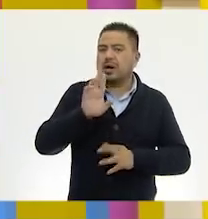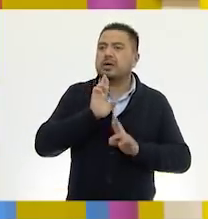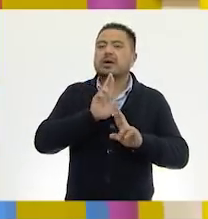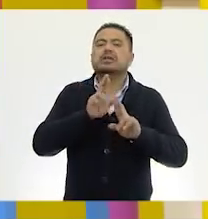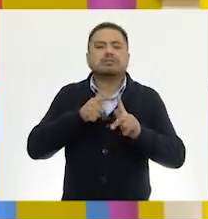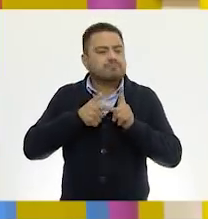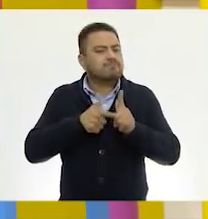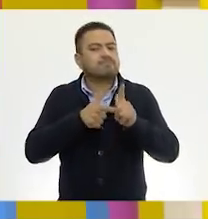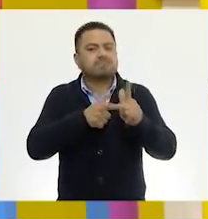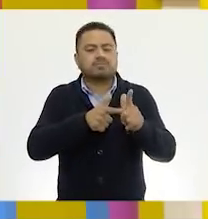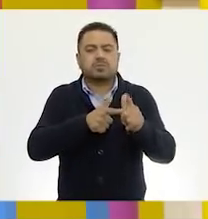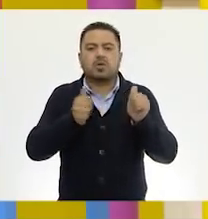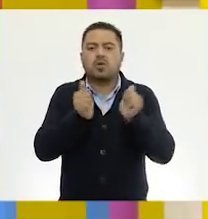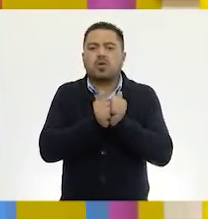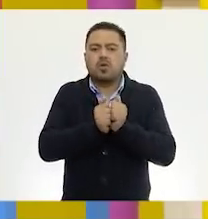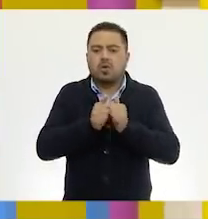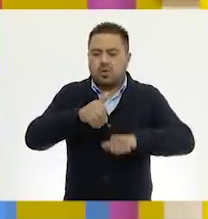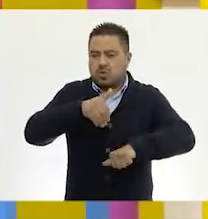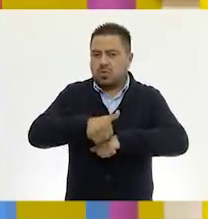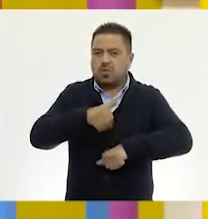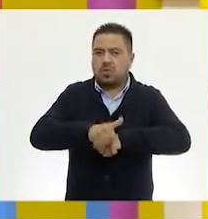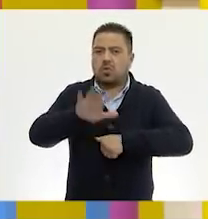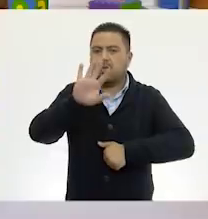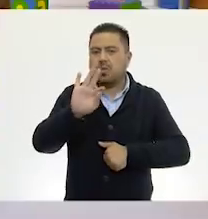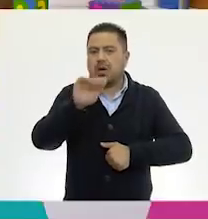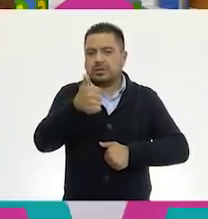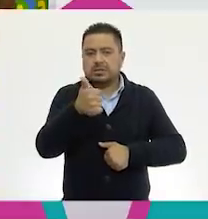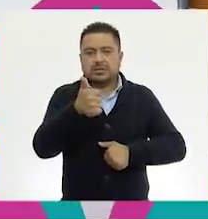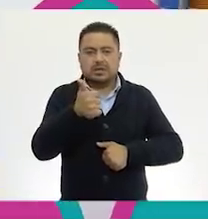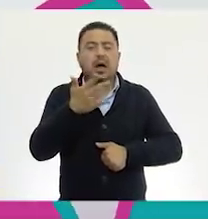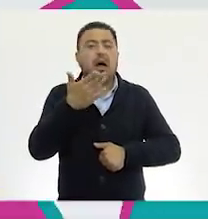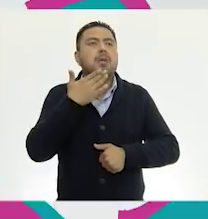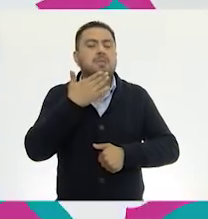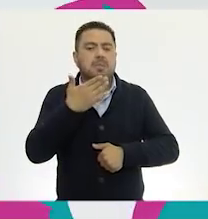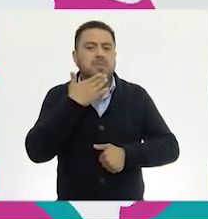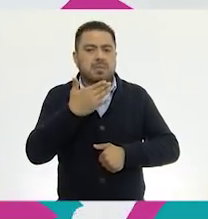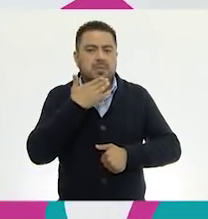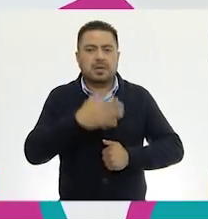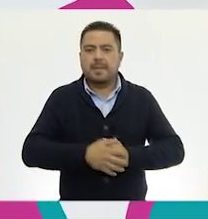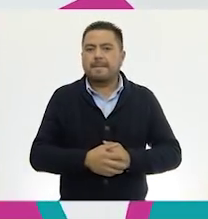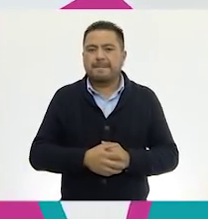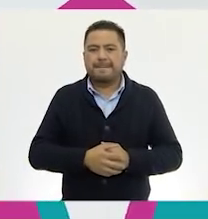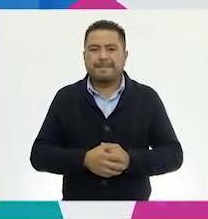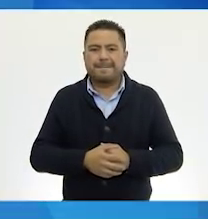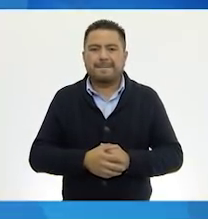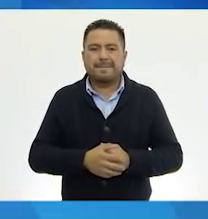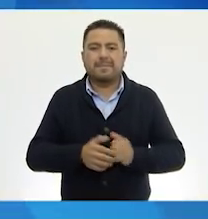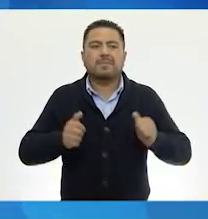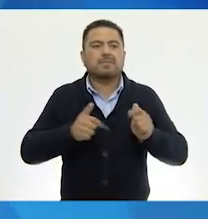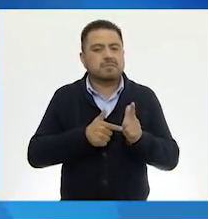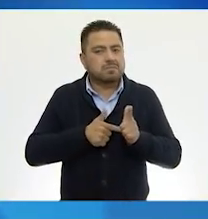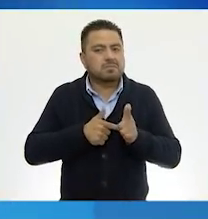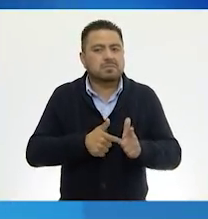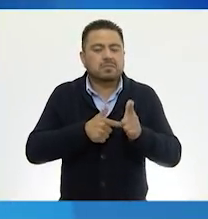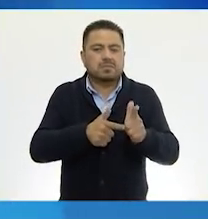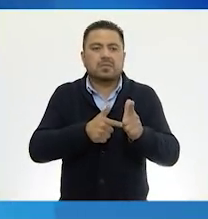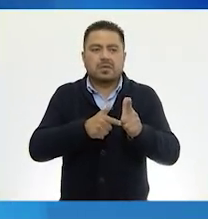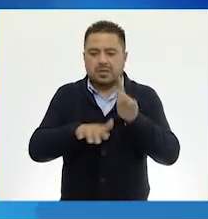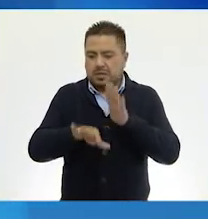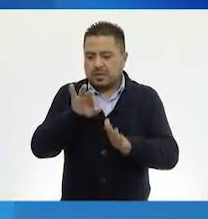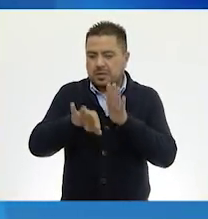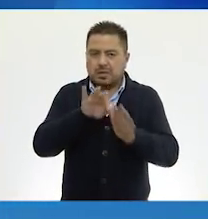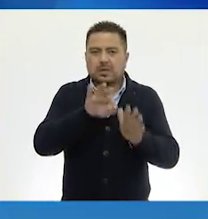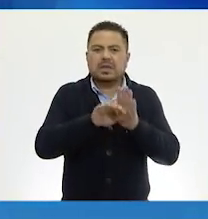sigamos contestando, pero ahora con la página cuarenta y seis. Muy bien, vamos a la siguiente página. Y continúa la ronda